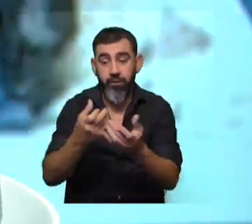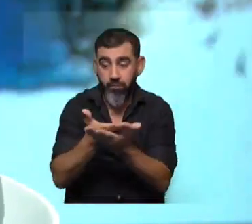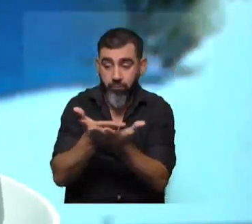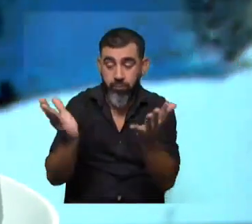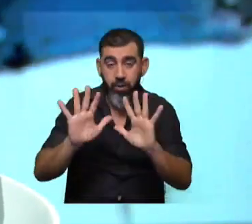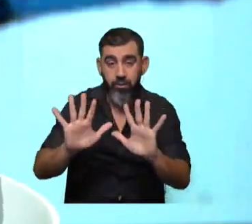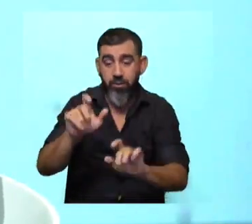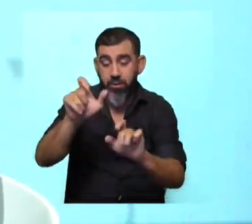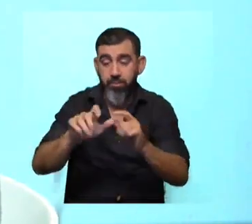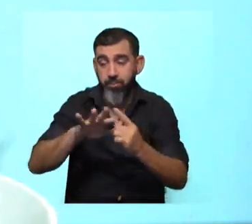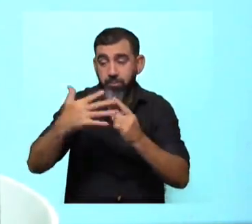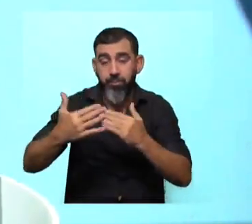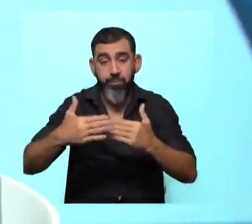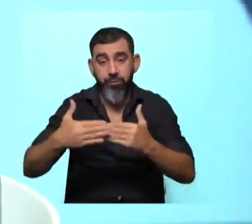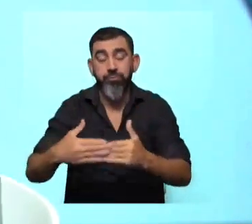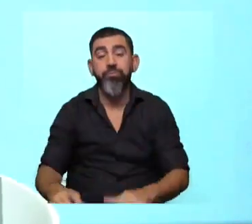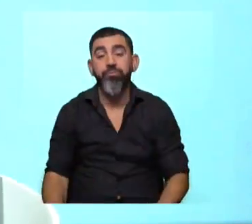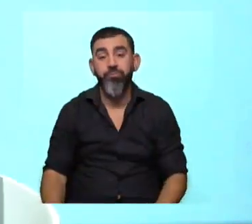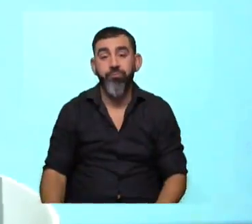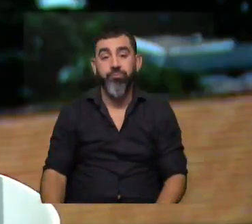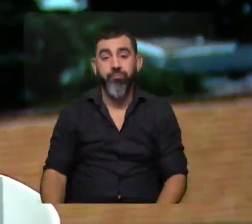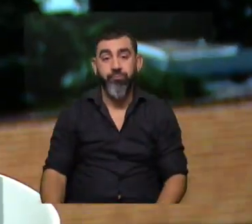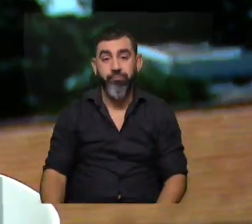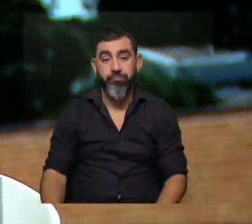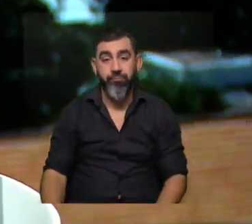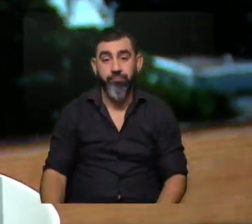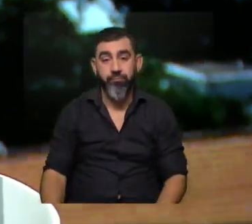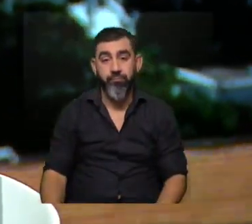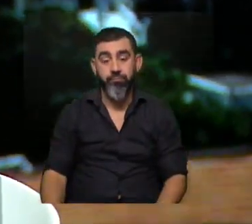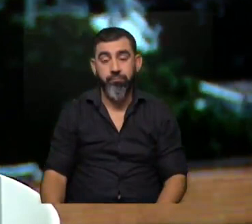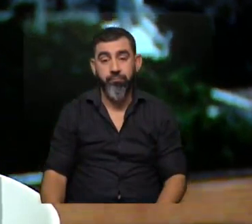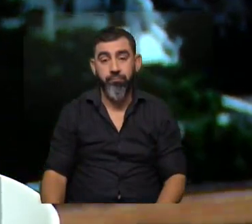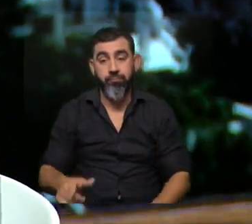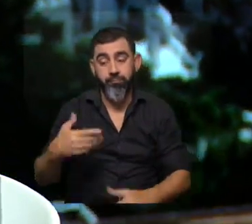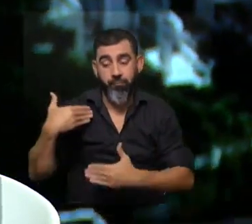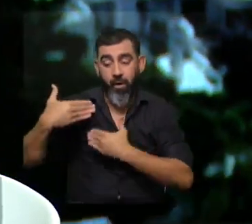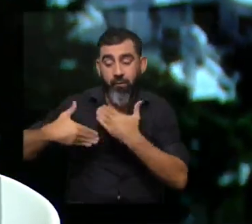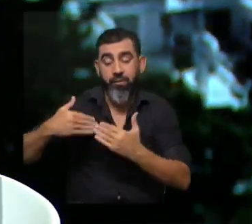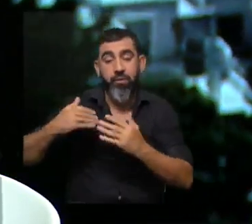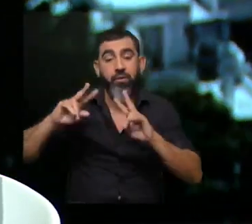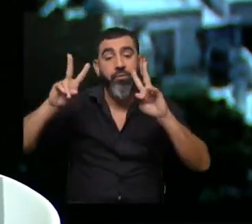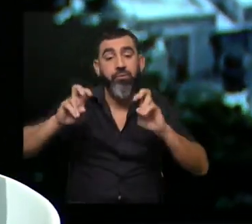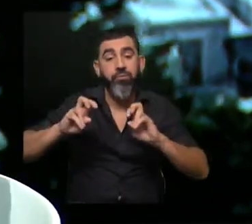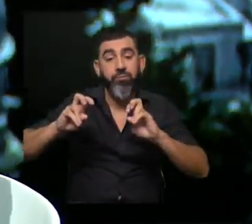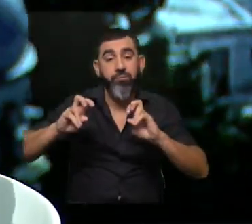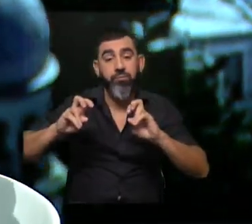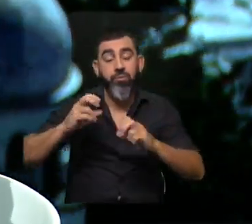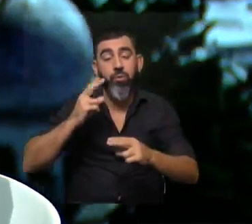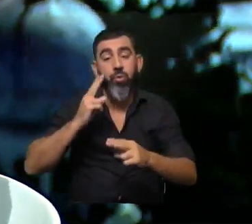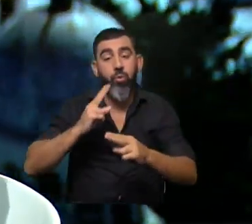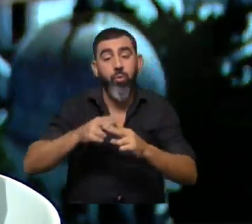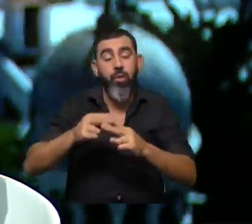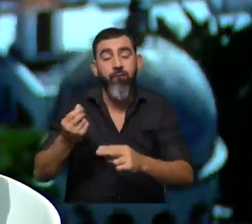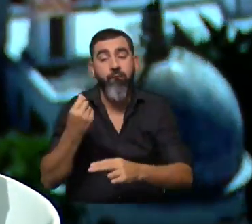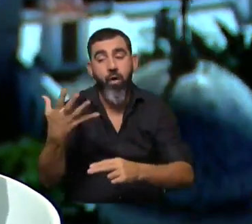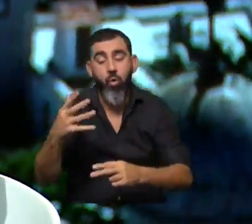quienes están en su entorno, ¿no? Y de ahí nosotros estamos trabajando y venimos avanzando en un proceso que lo llamamos valorización